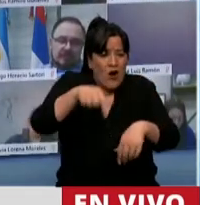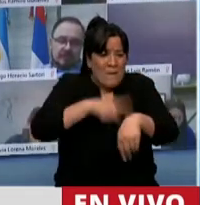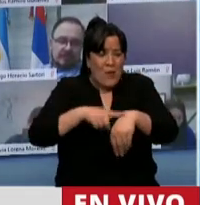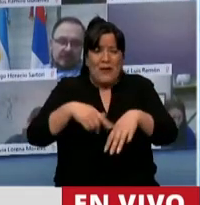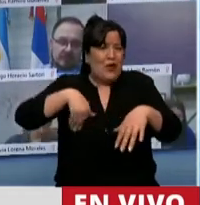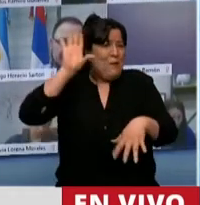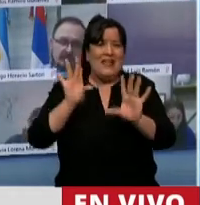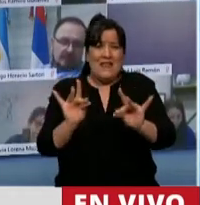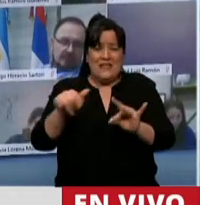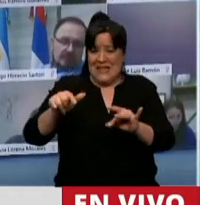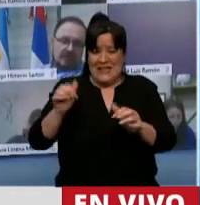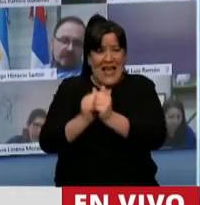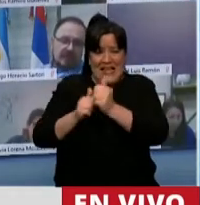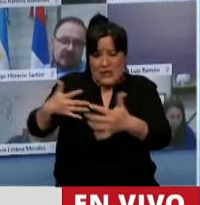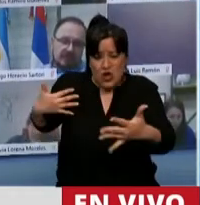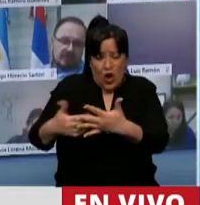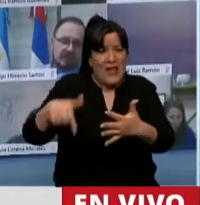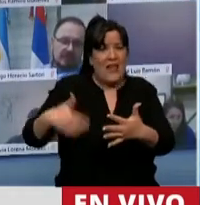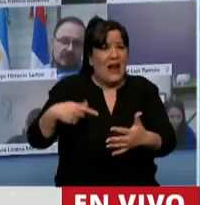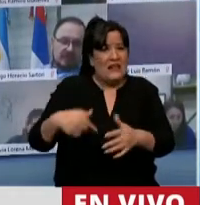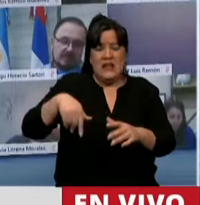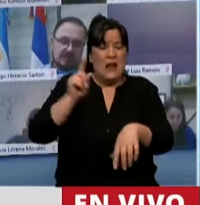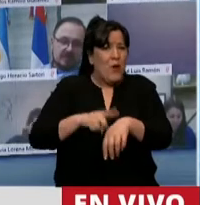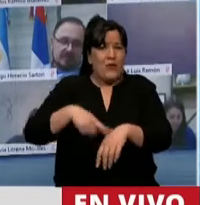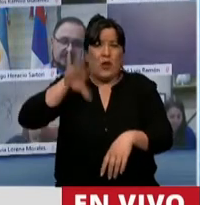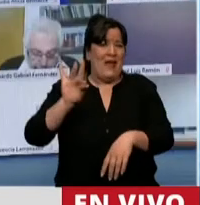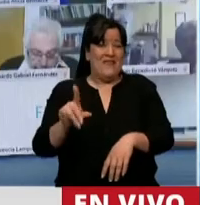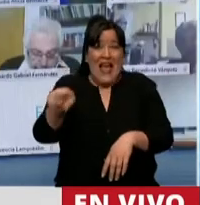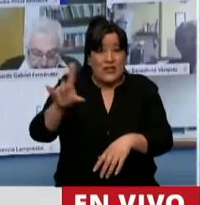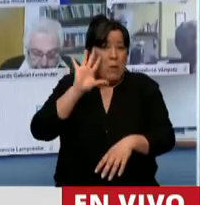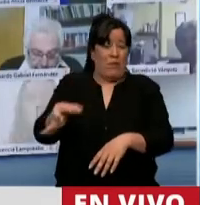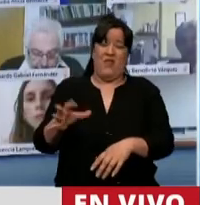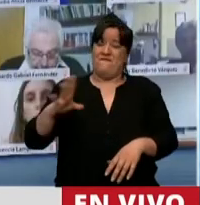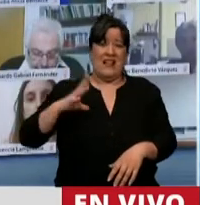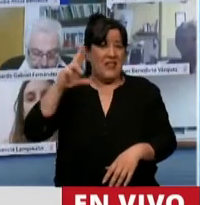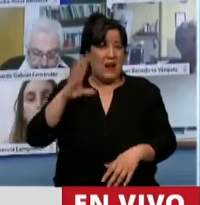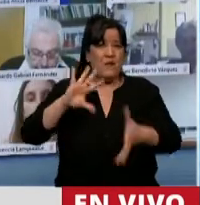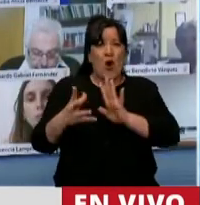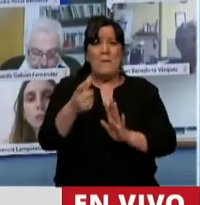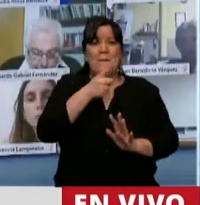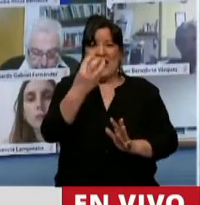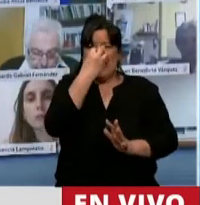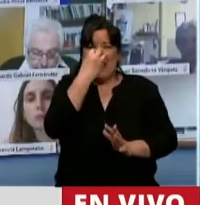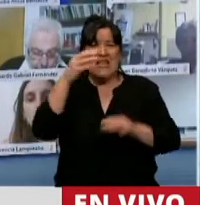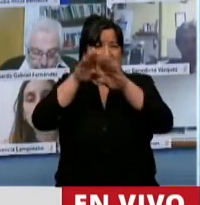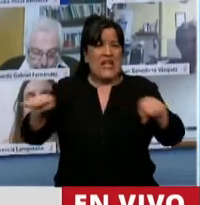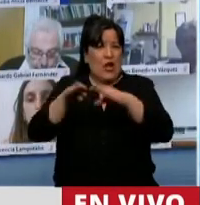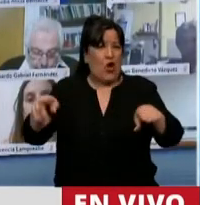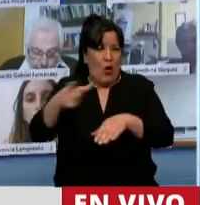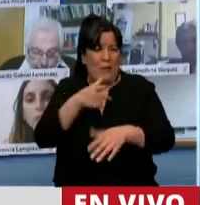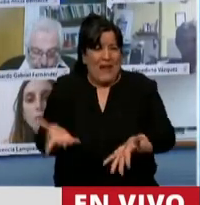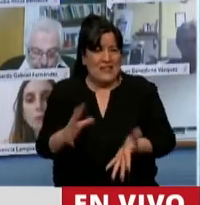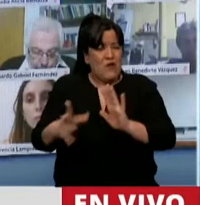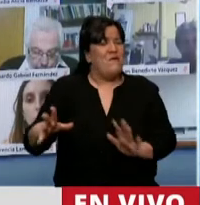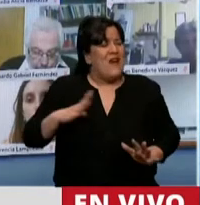difíciles de la historia argentina. Eso es una falta de respeto. El circo que están haciendo es una falta de respeto